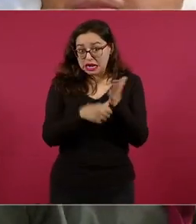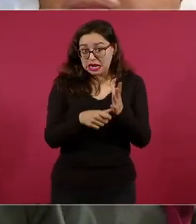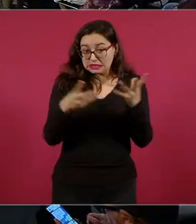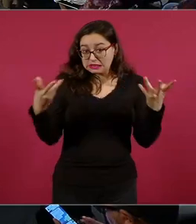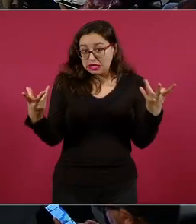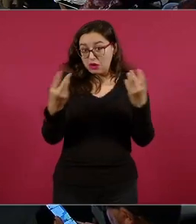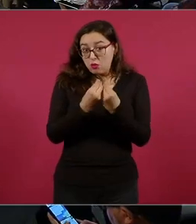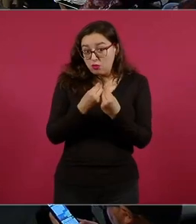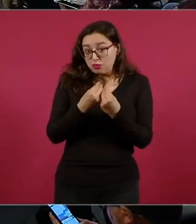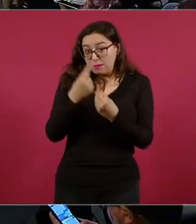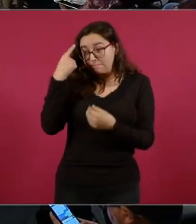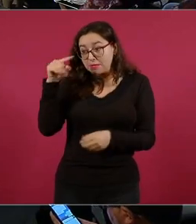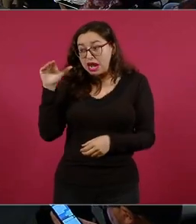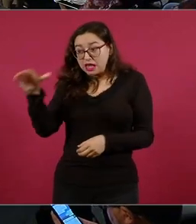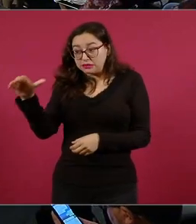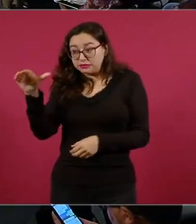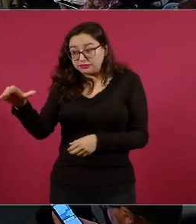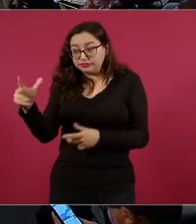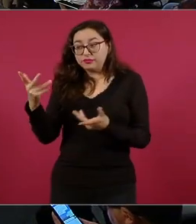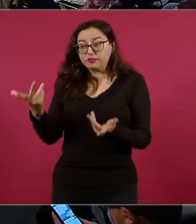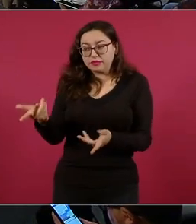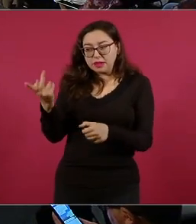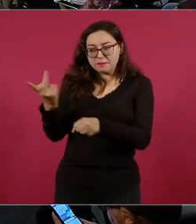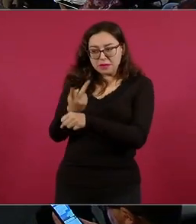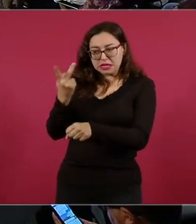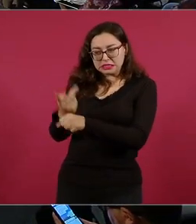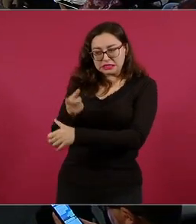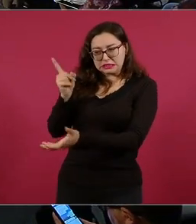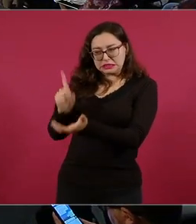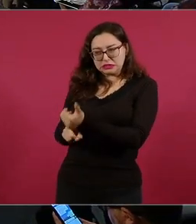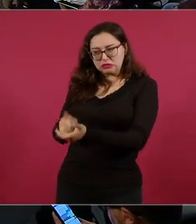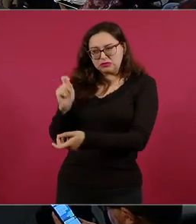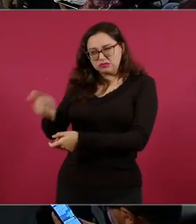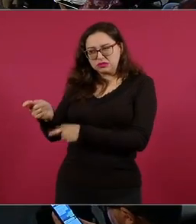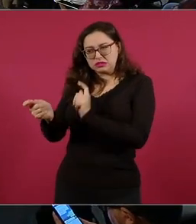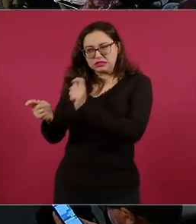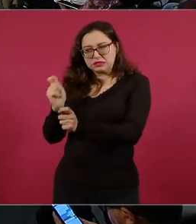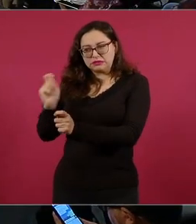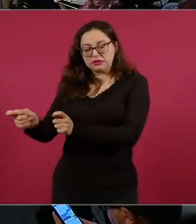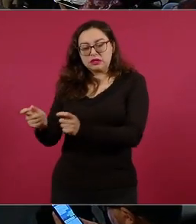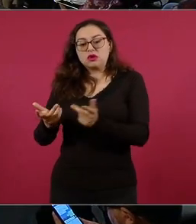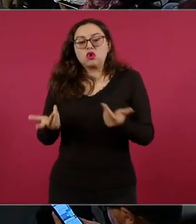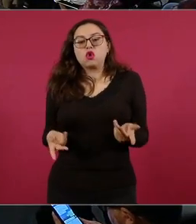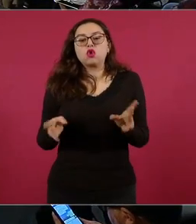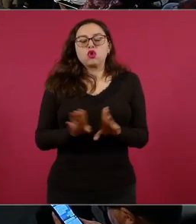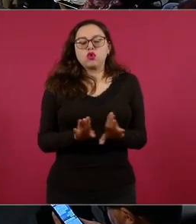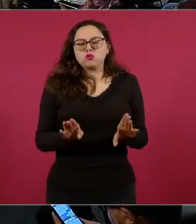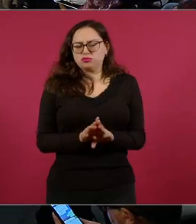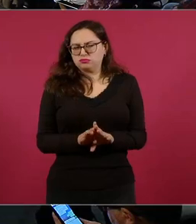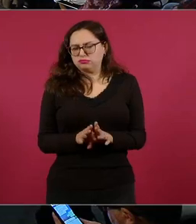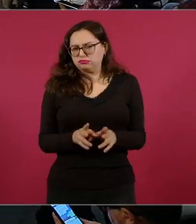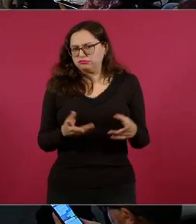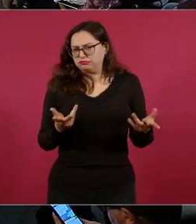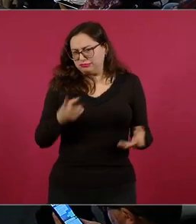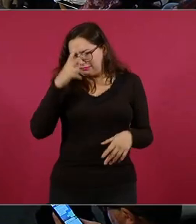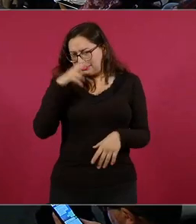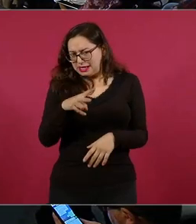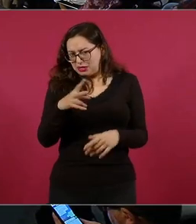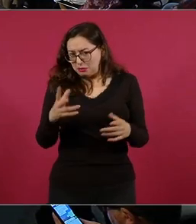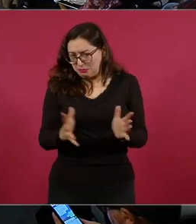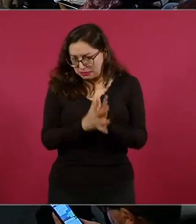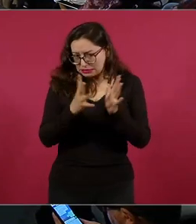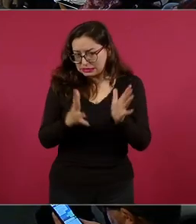Petro han tenido pues posicionamientos a las elecciones en Venezuela, ¿en qué parte sí y qué puntos no México respaldaría ese